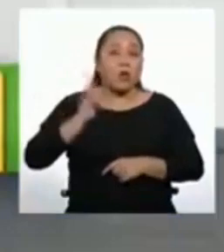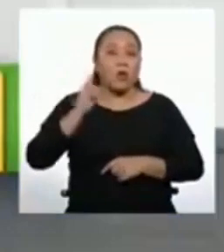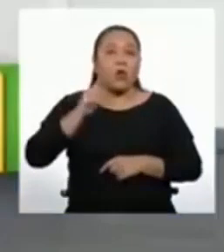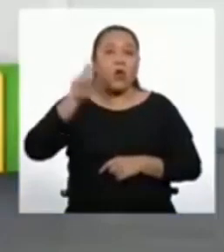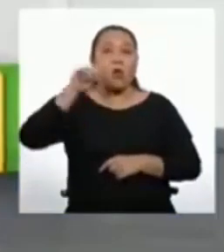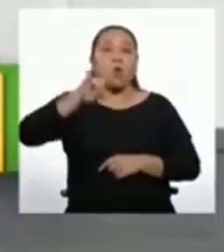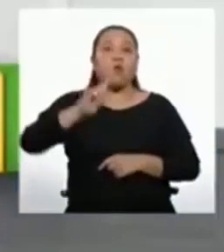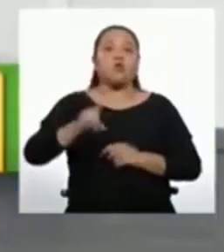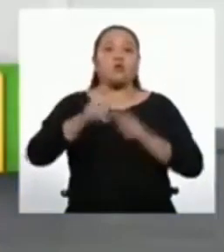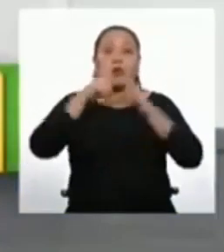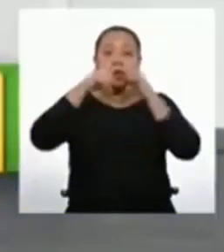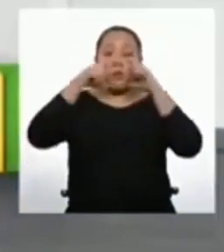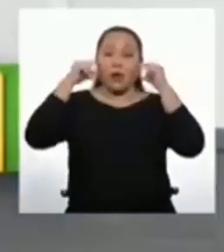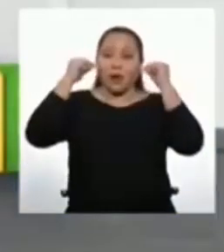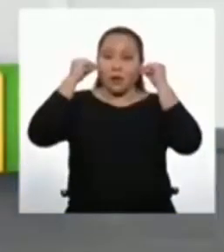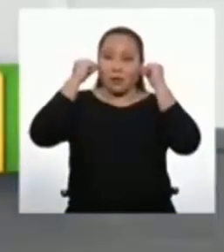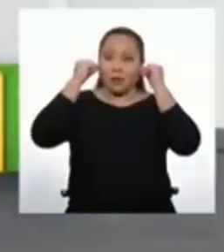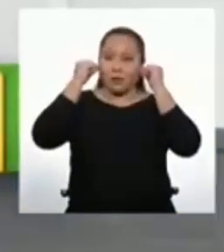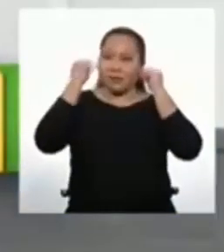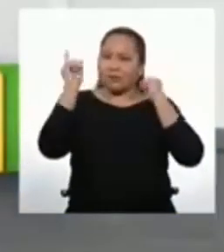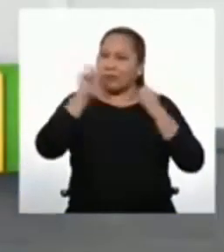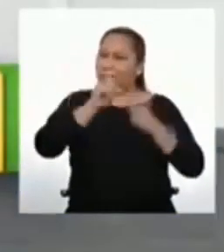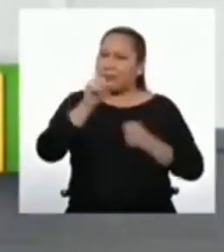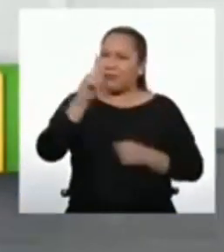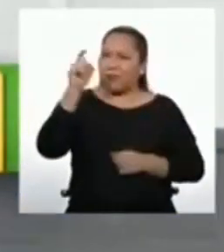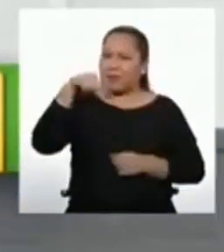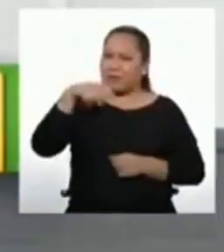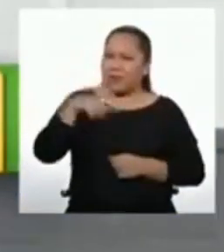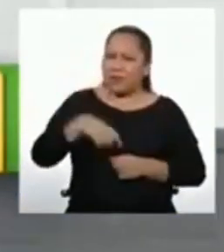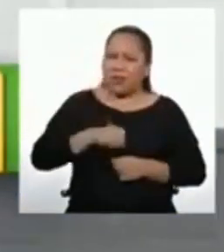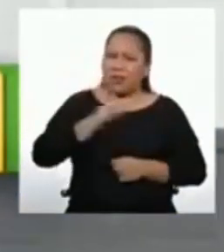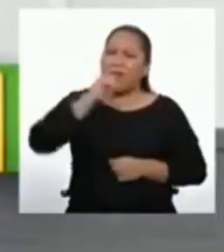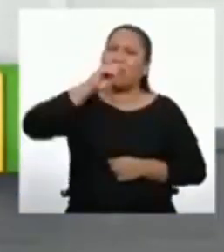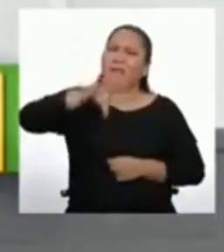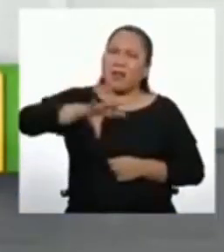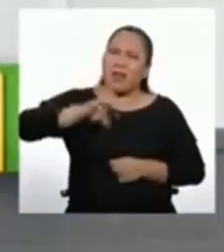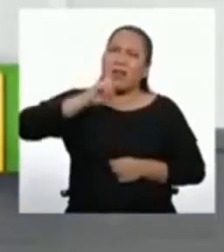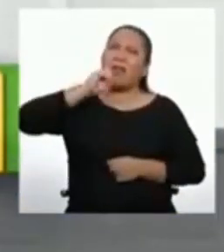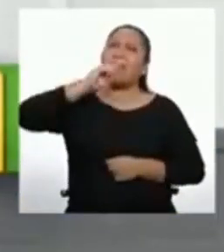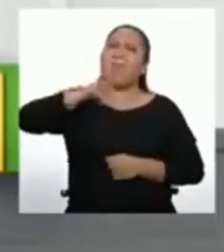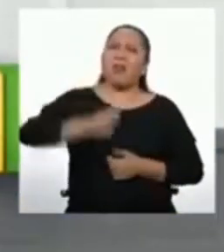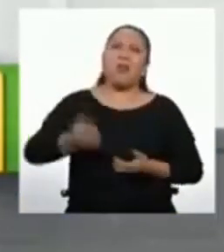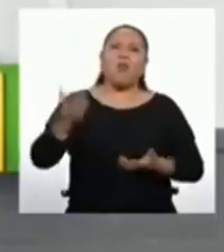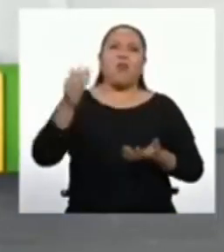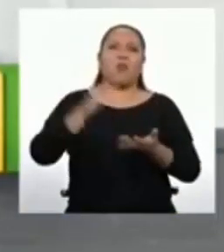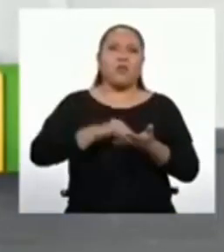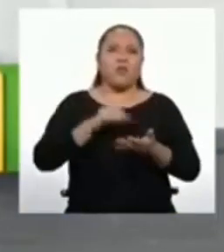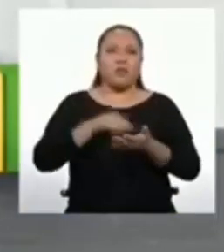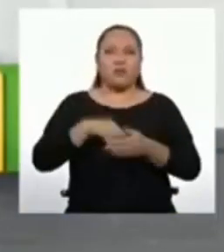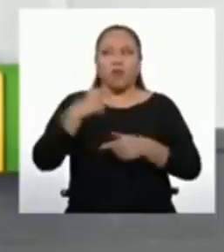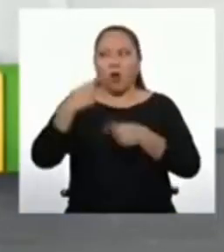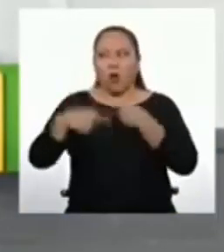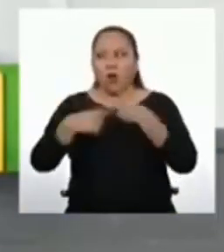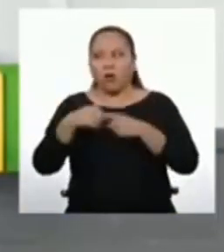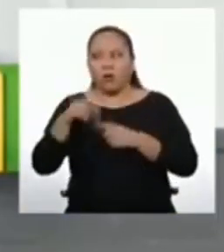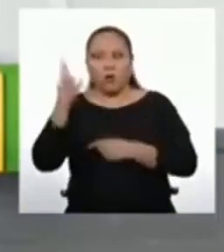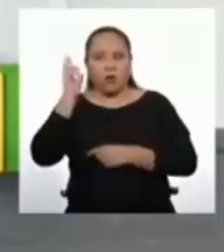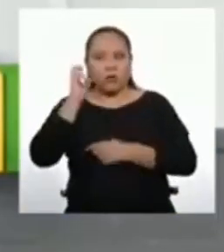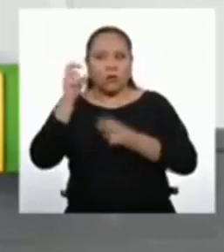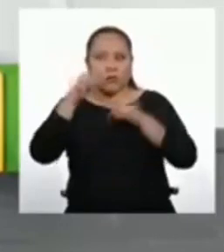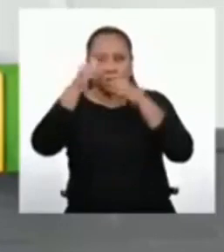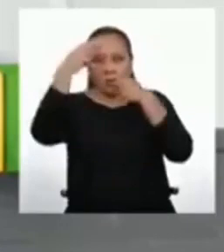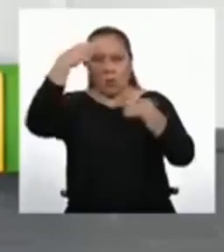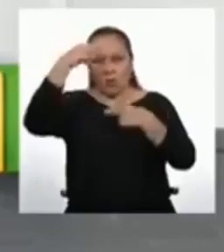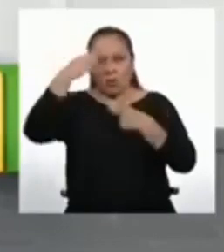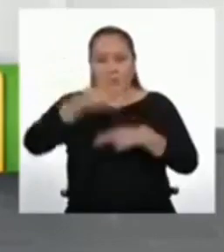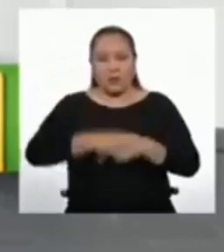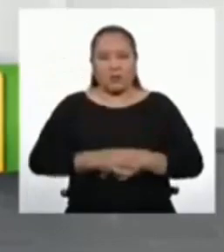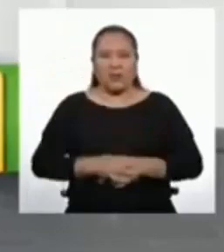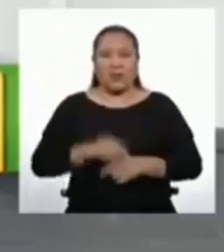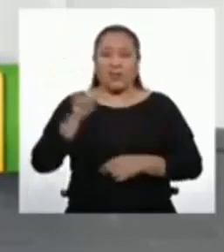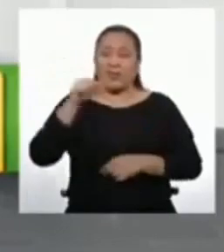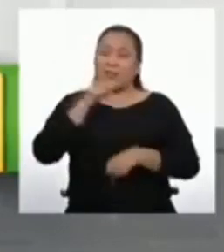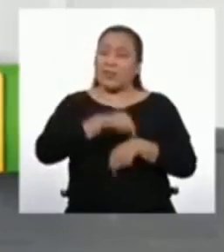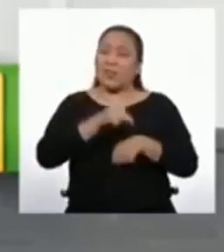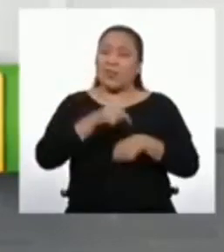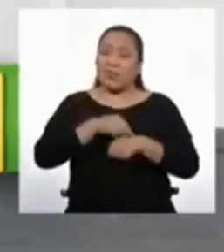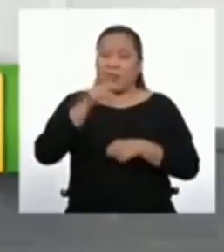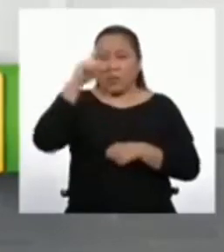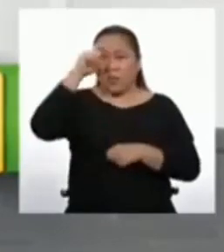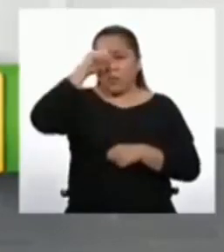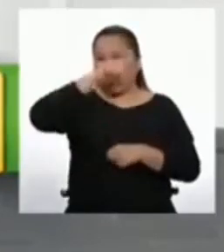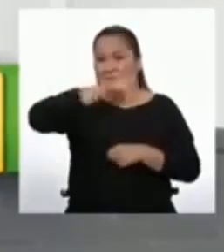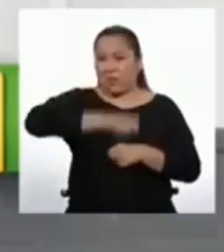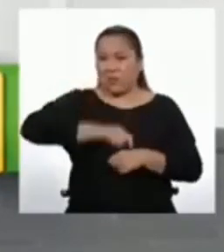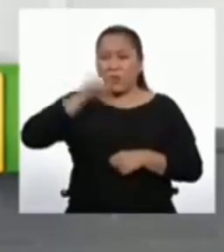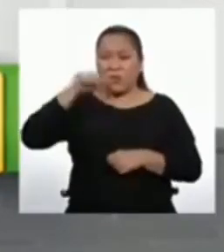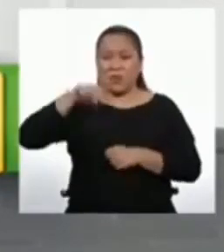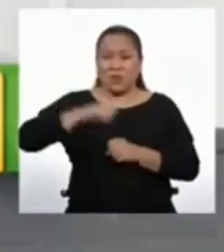No necesito repetirles lo que escuchamos todos los días en las noticias. Son momentos de crisis para todo el mundo debido a la pandemia del COVID